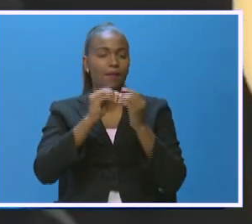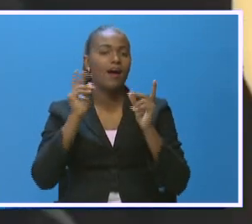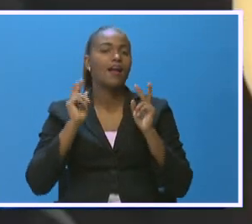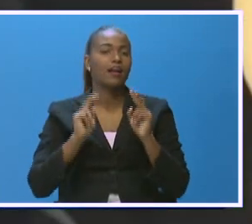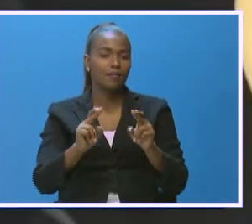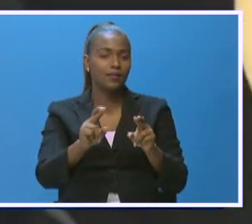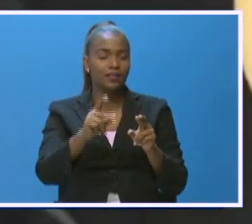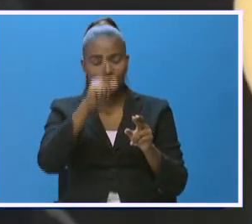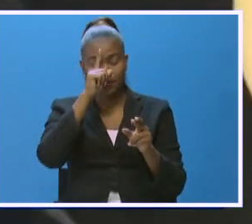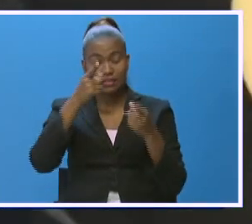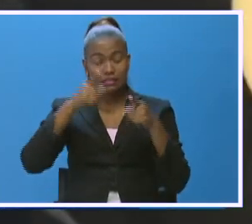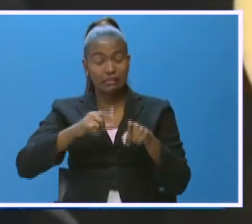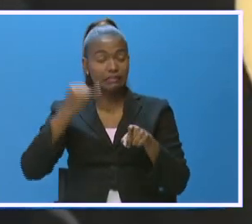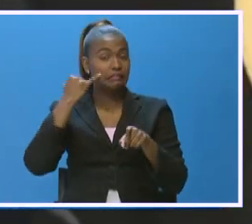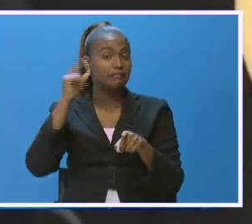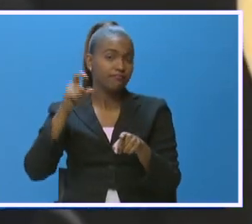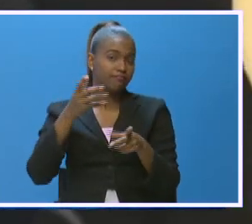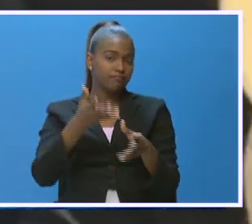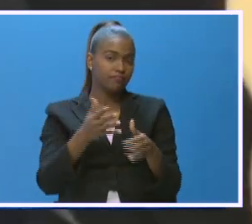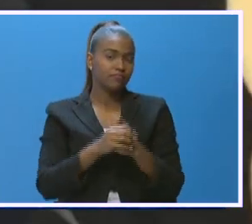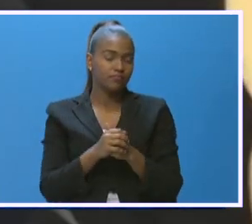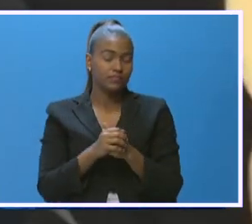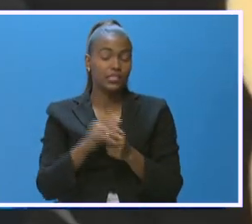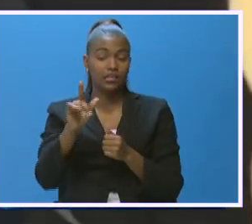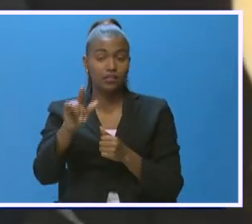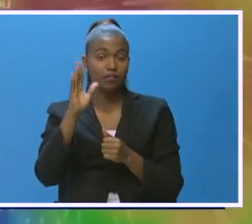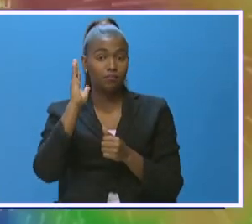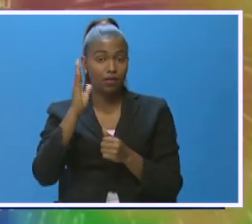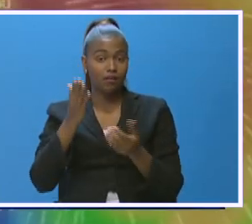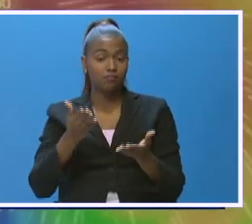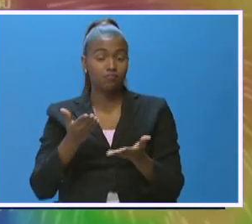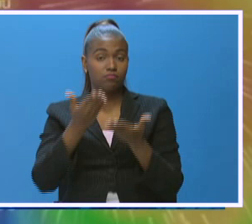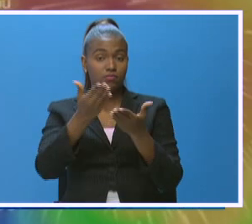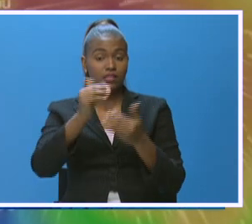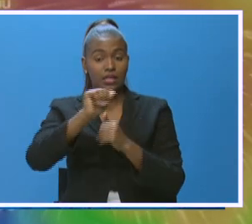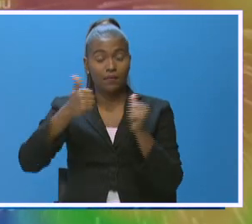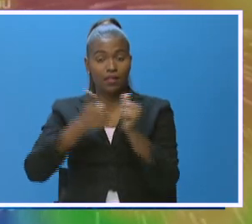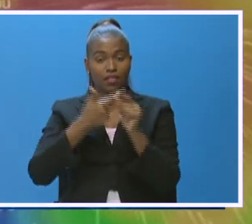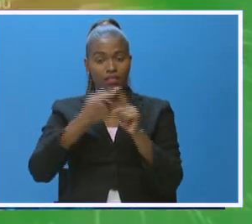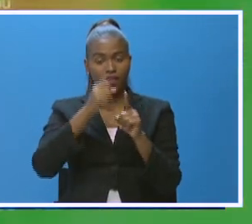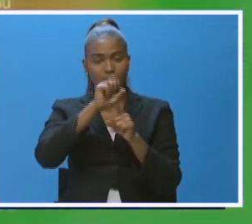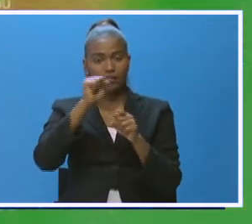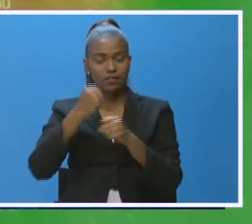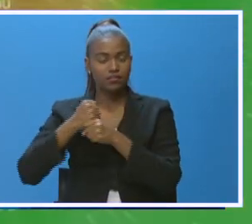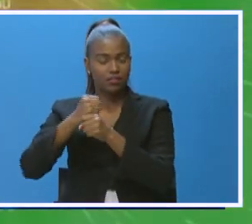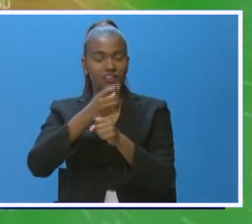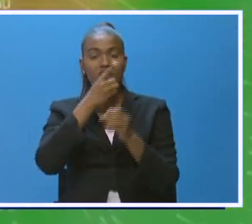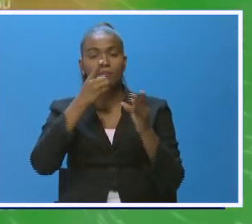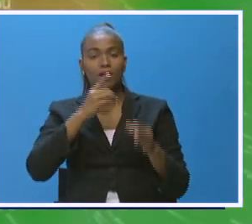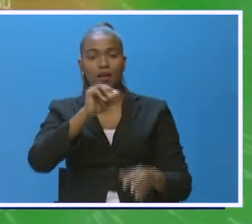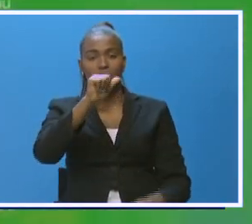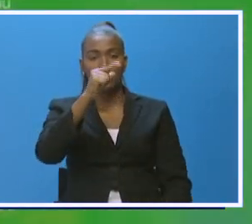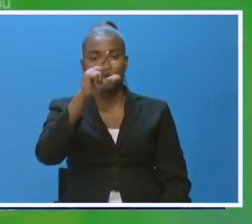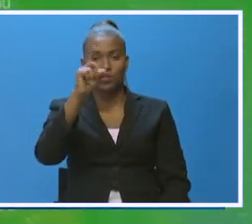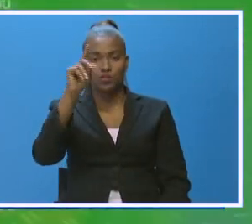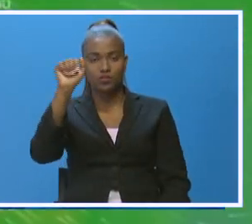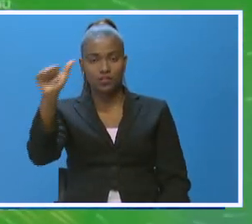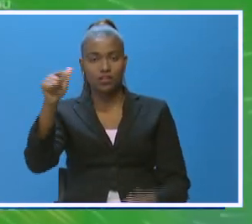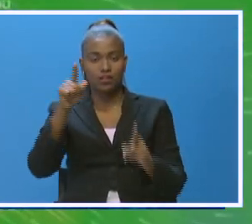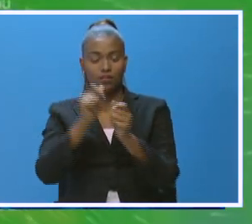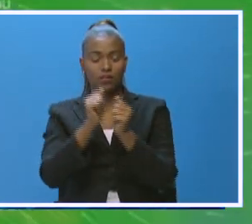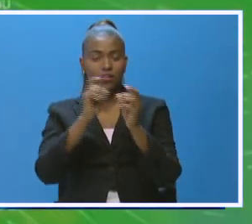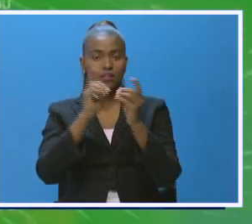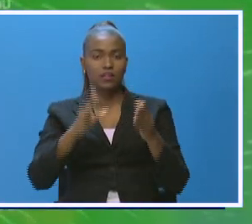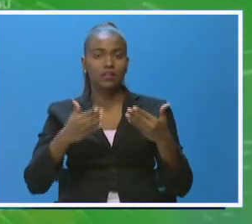rápida en caso de ser necesario. Dice, garantía se promueve a través de la aseguradora agropecuaria dominicana agrodosa y la Dirección